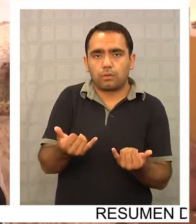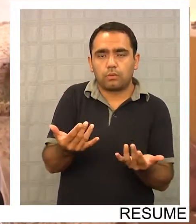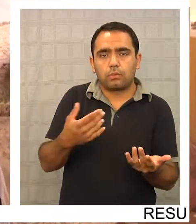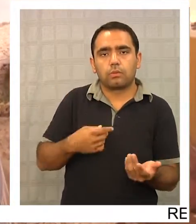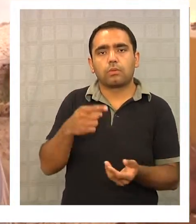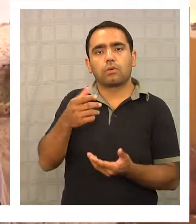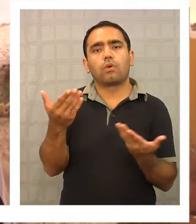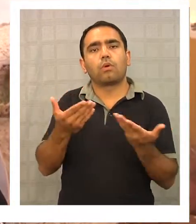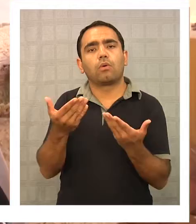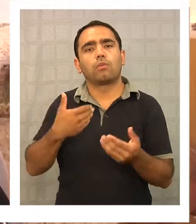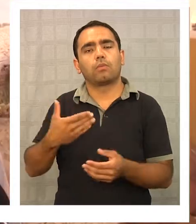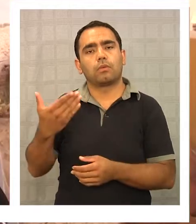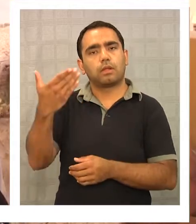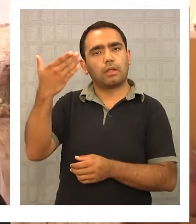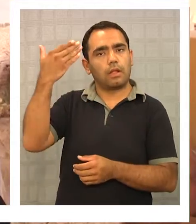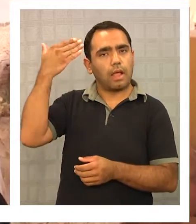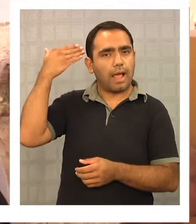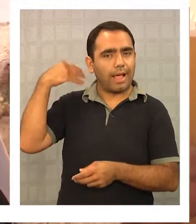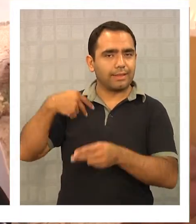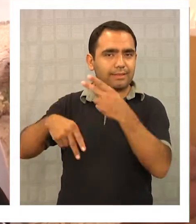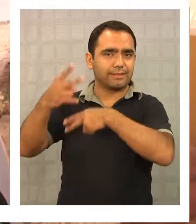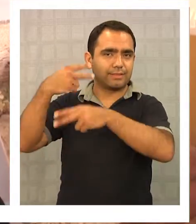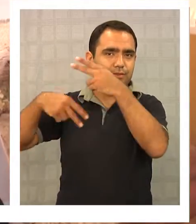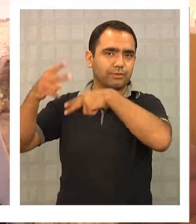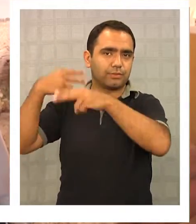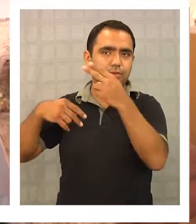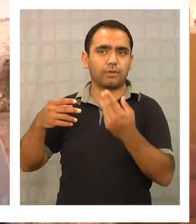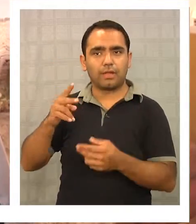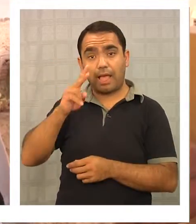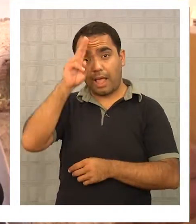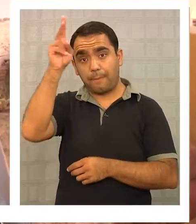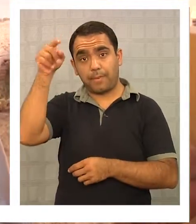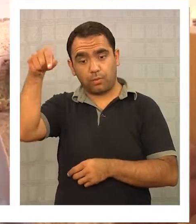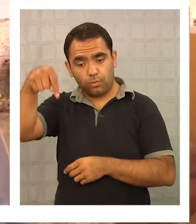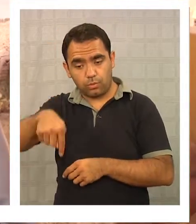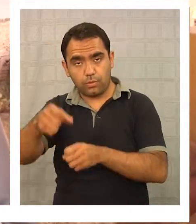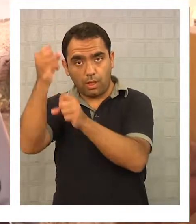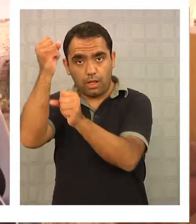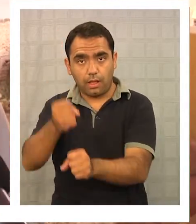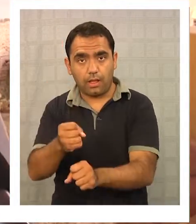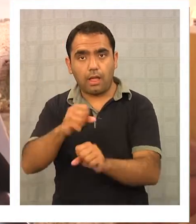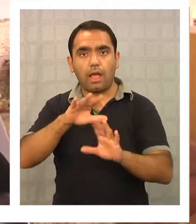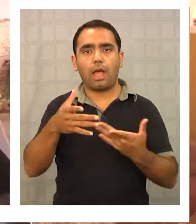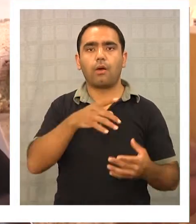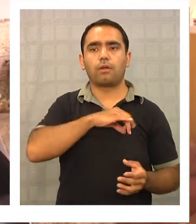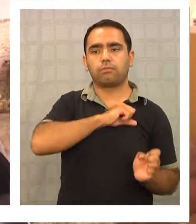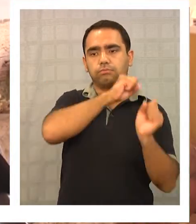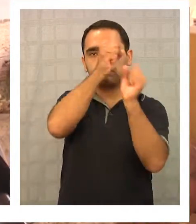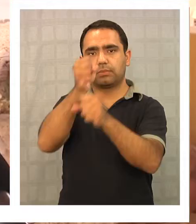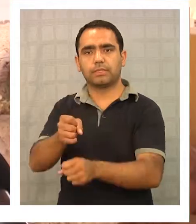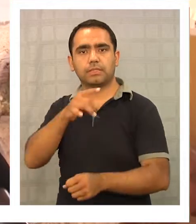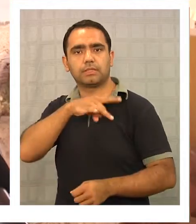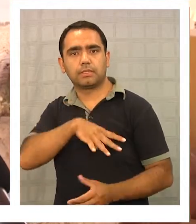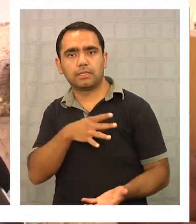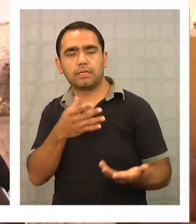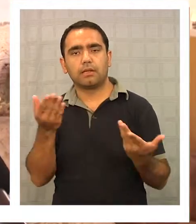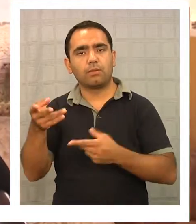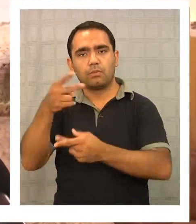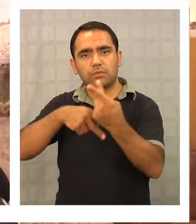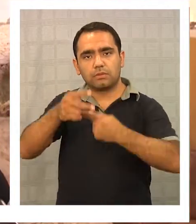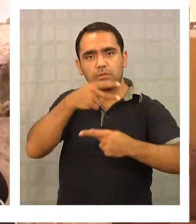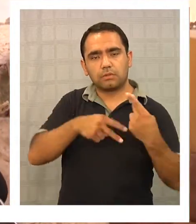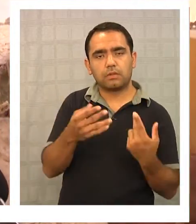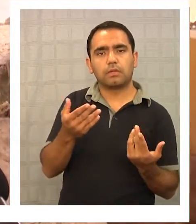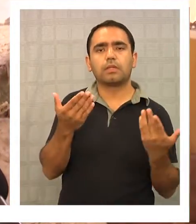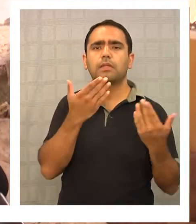la explotación salitrera de la plata, cuando este territorio era peruano, la importancia del tamarugo, porque se llama Reserva Nacional